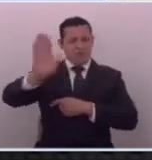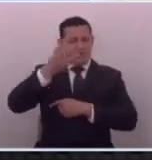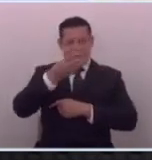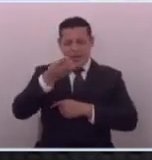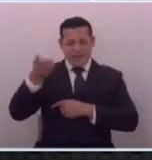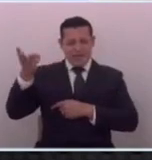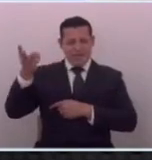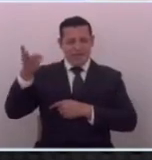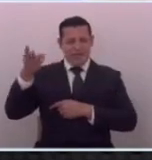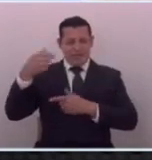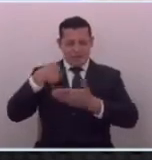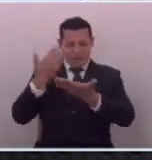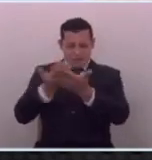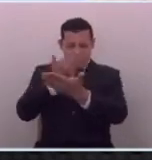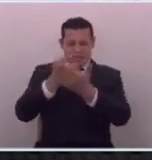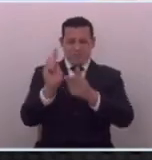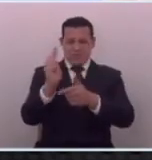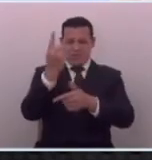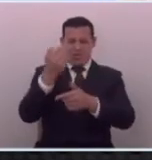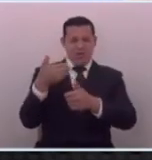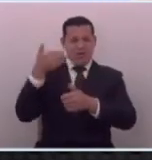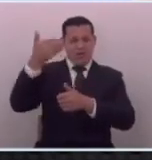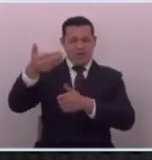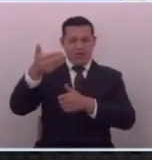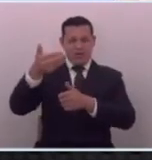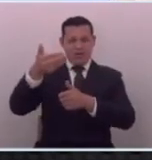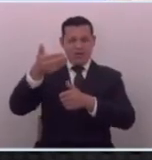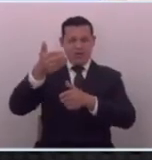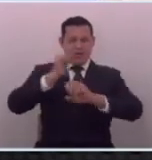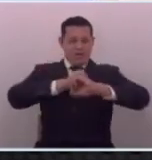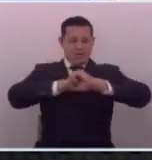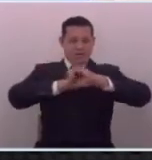que en ninguna materia ni en primer año estuviera insulto a las fuentes